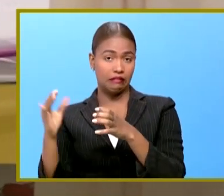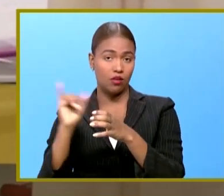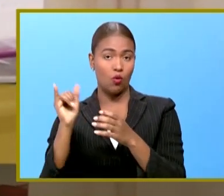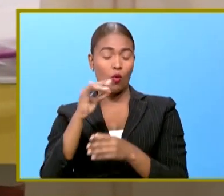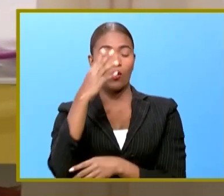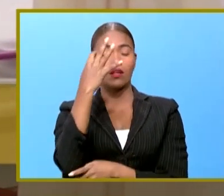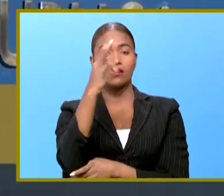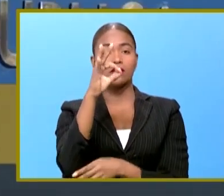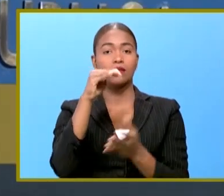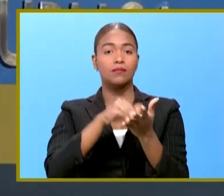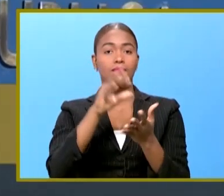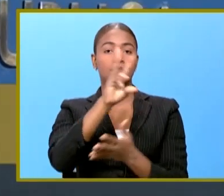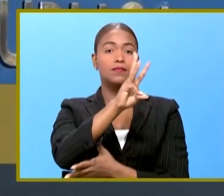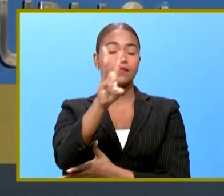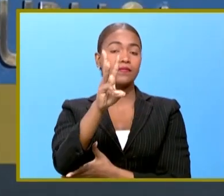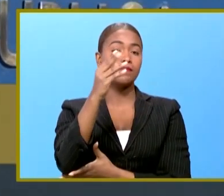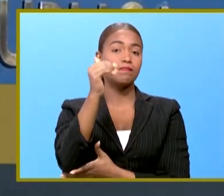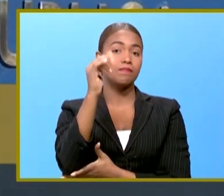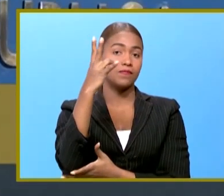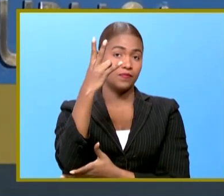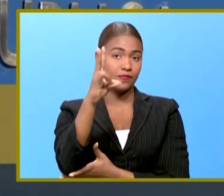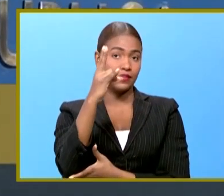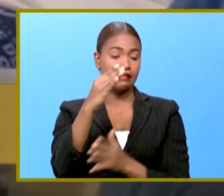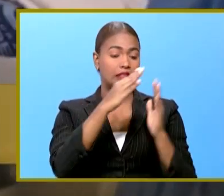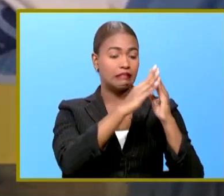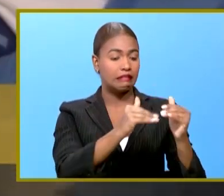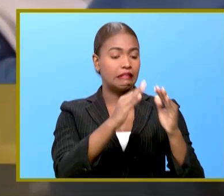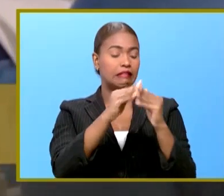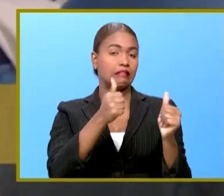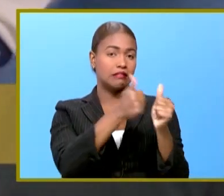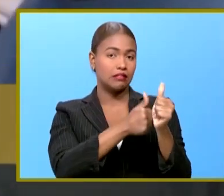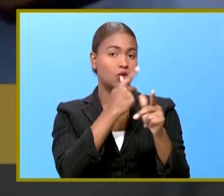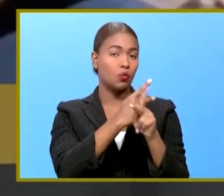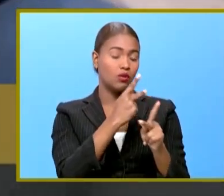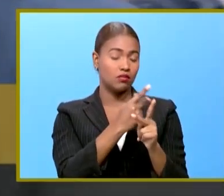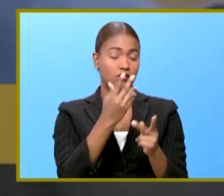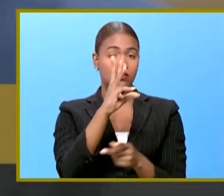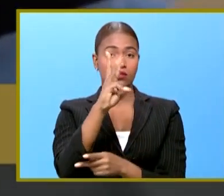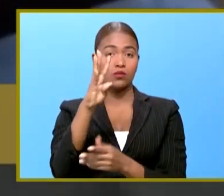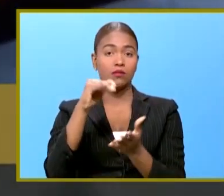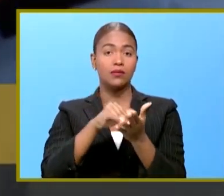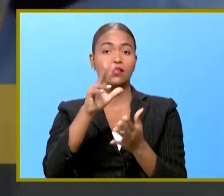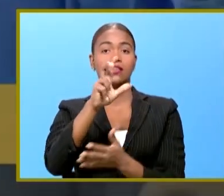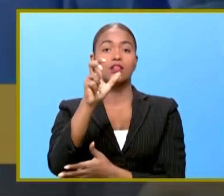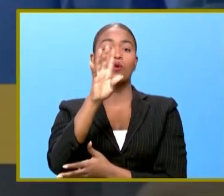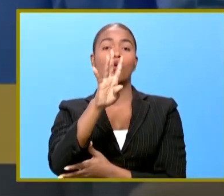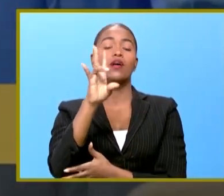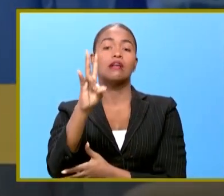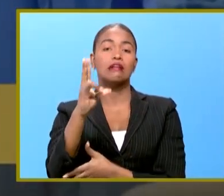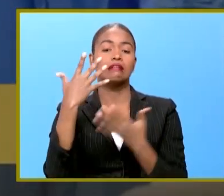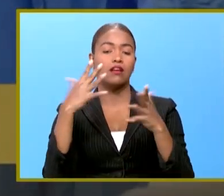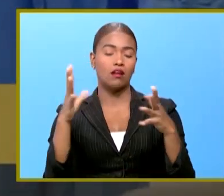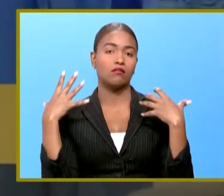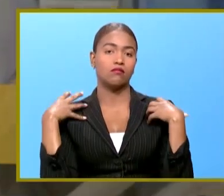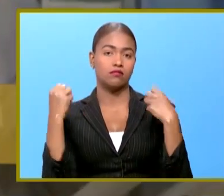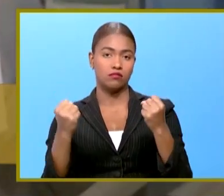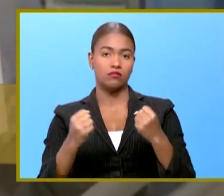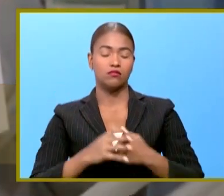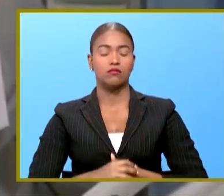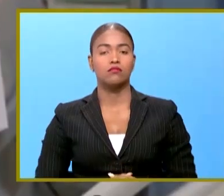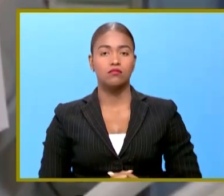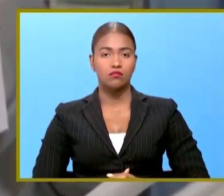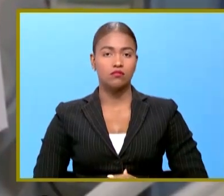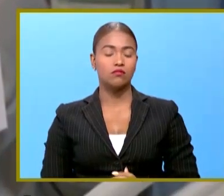19.617 domiciliario 64.347 ya se han recuperado